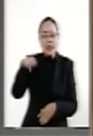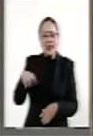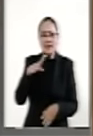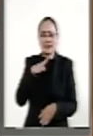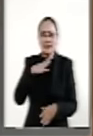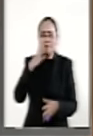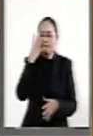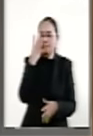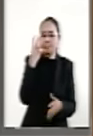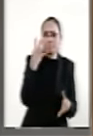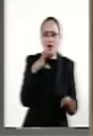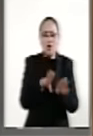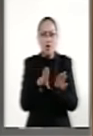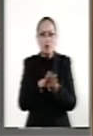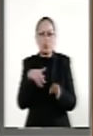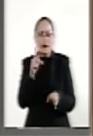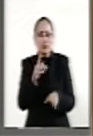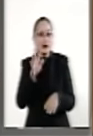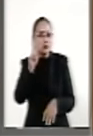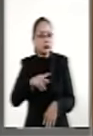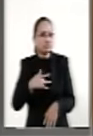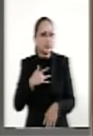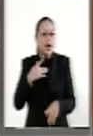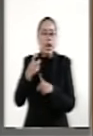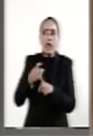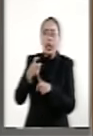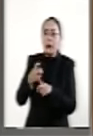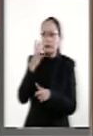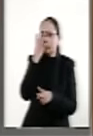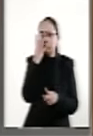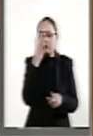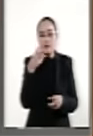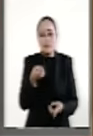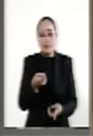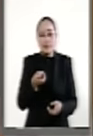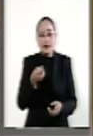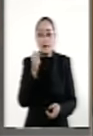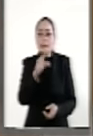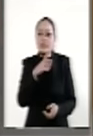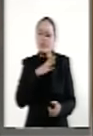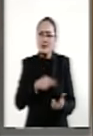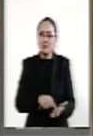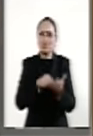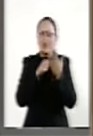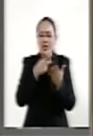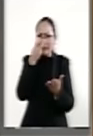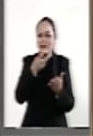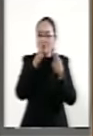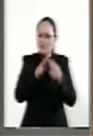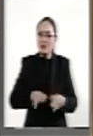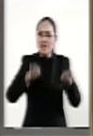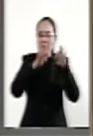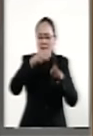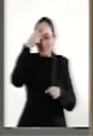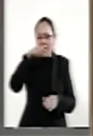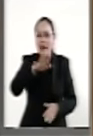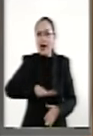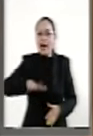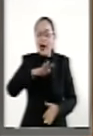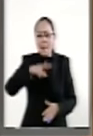sensible cuando se le critica. El pronunciamiento de la Comisión Interamericana es de lo más trascendente para la vida de México.